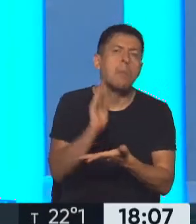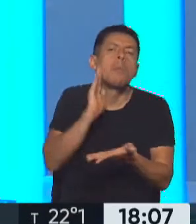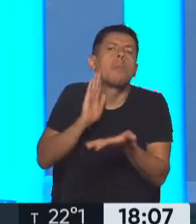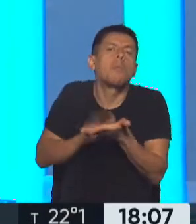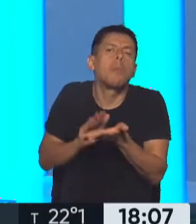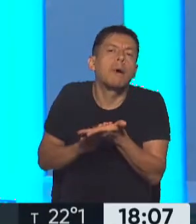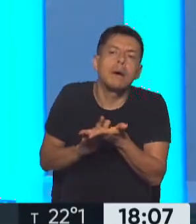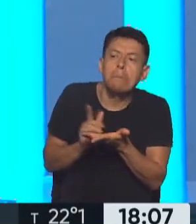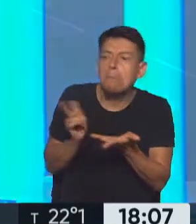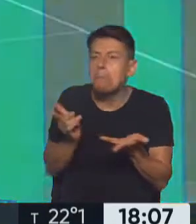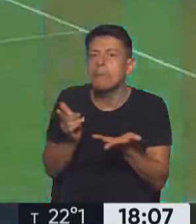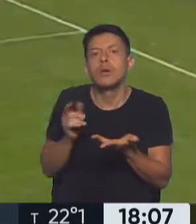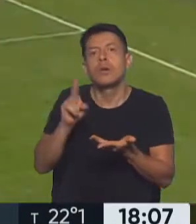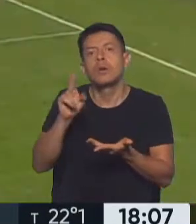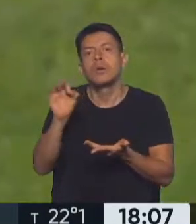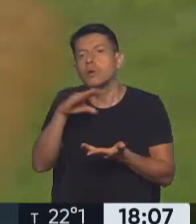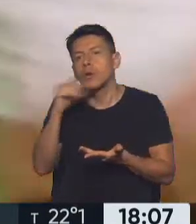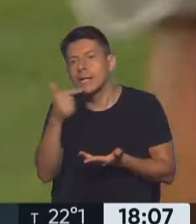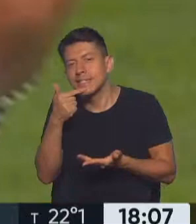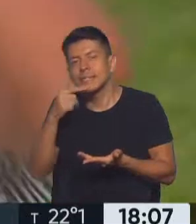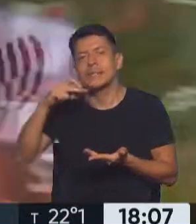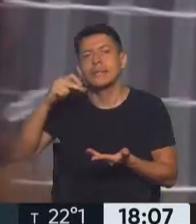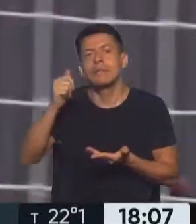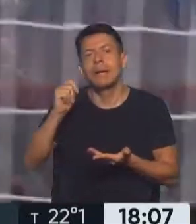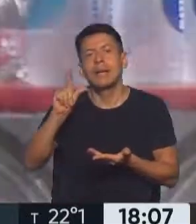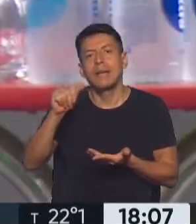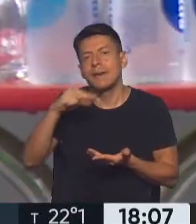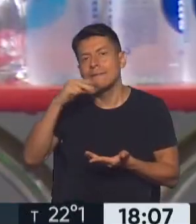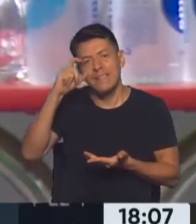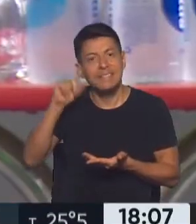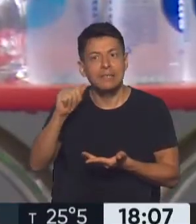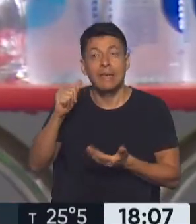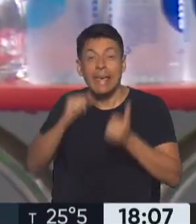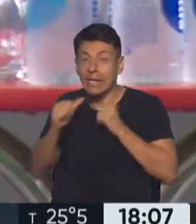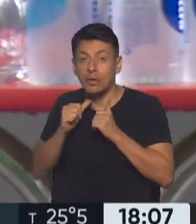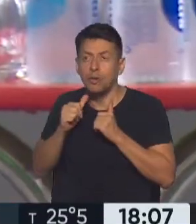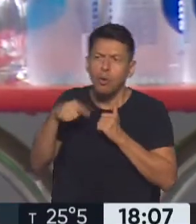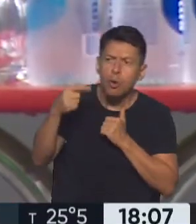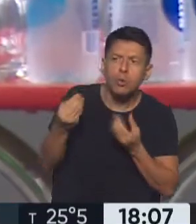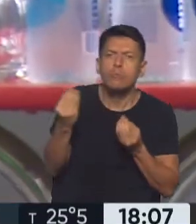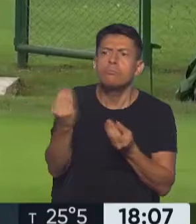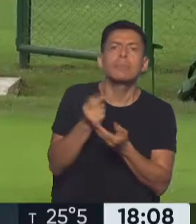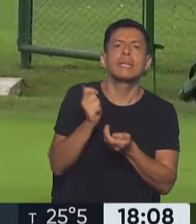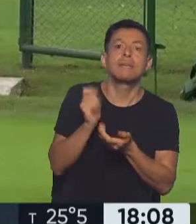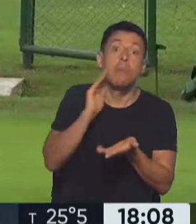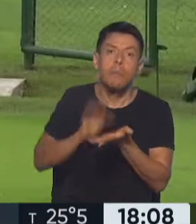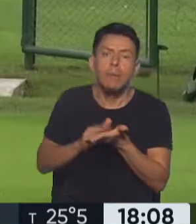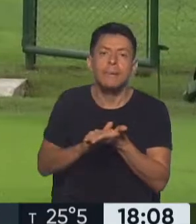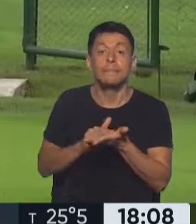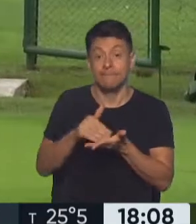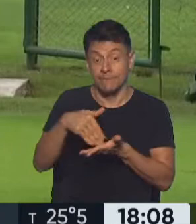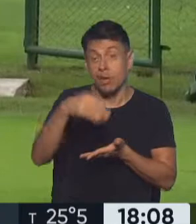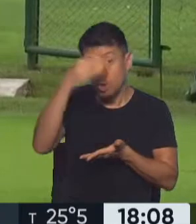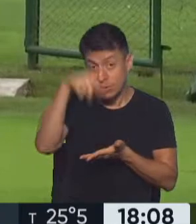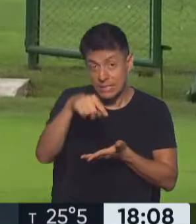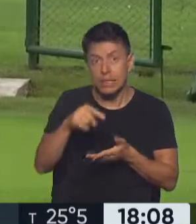Ante la lesión de Roja, de Palavechino y de llegar al 12 cuando enfrentará a Unión por los puntos